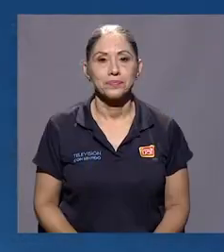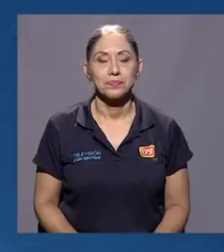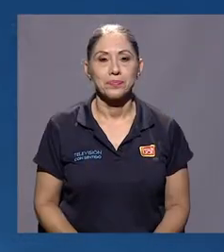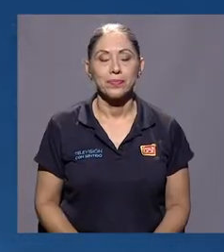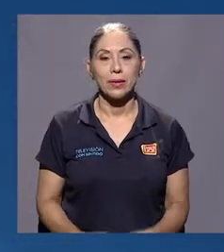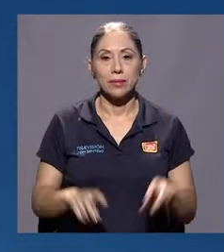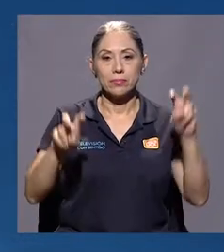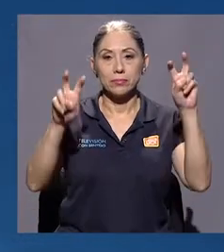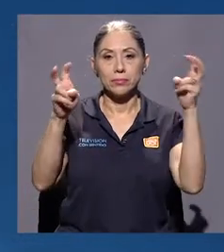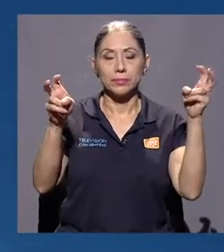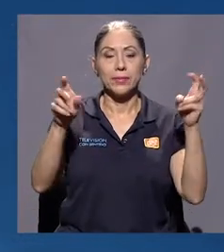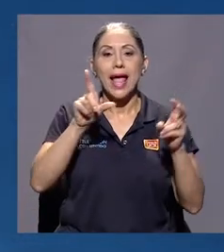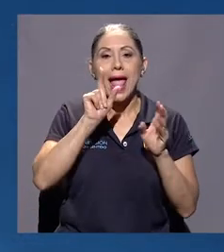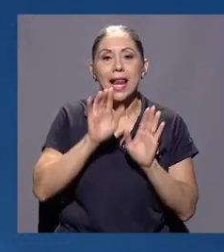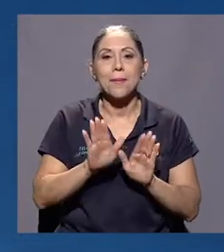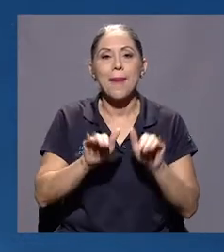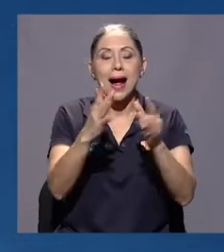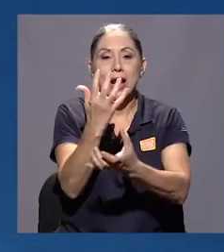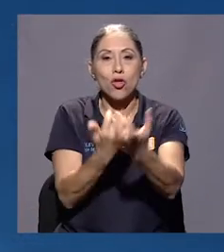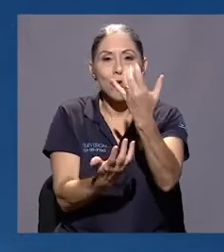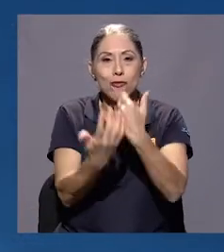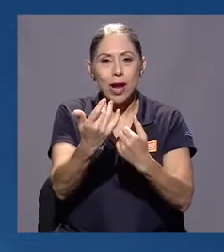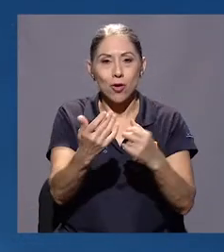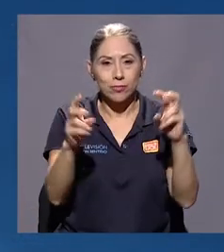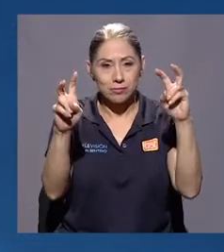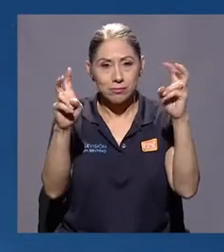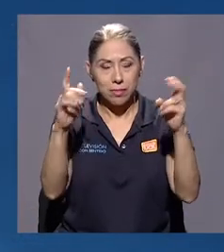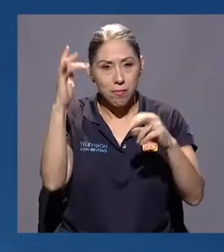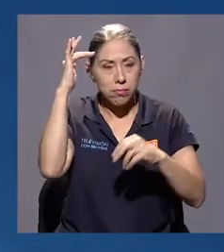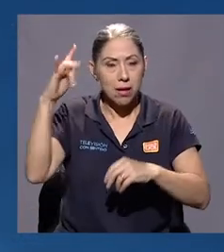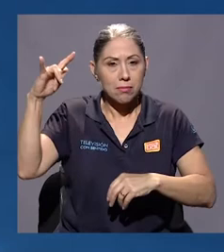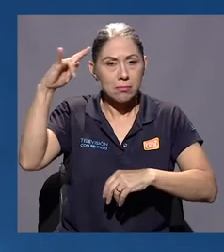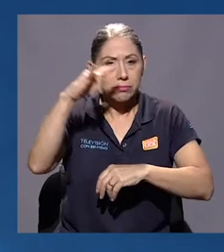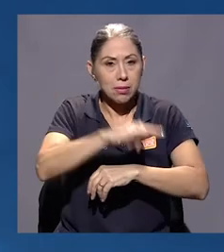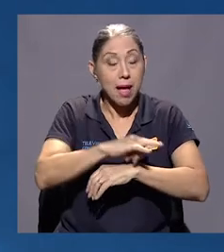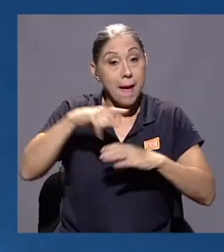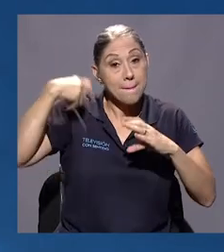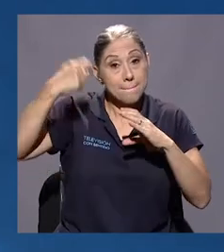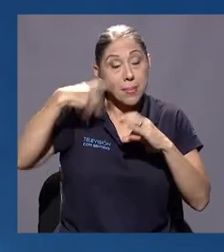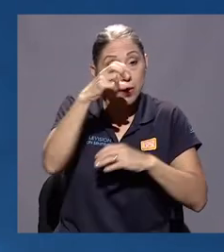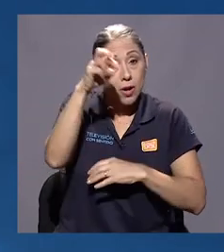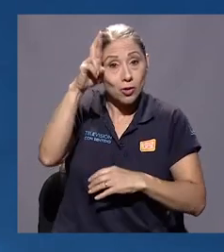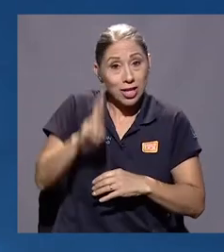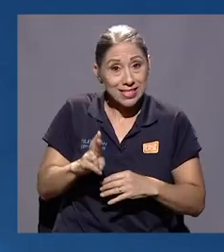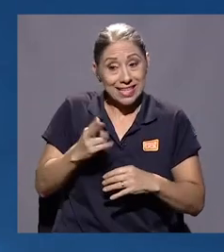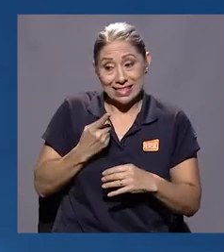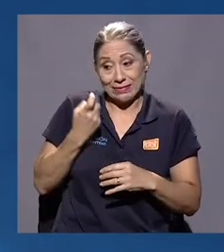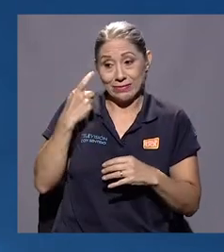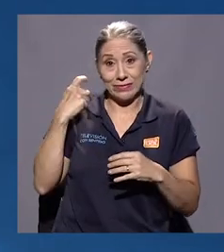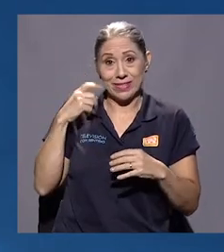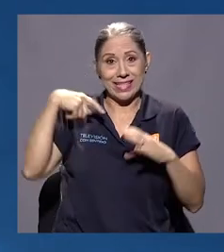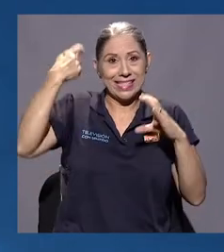El pájaro, que fue una película costarricense estrenada recientemente en cines nacionales y ahora disponible en plataformas